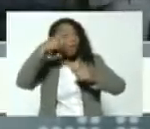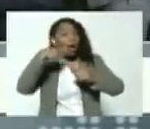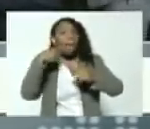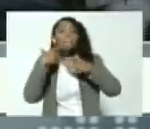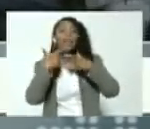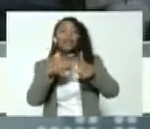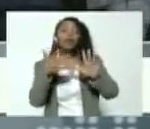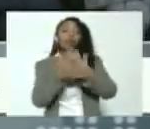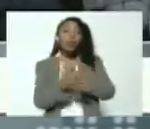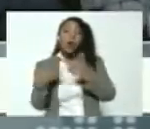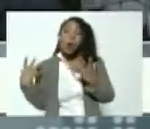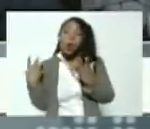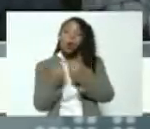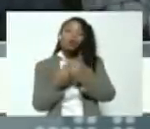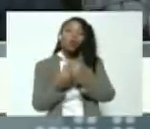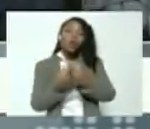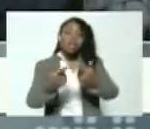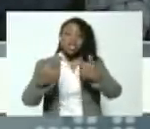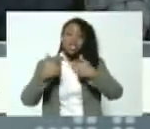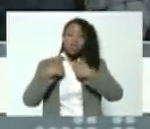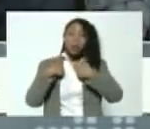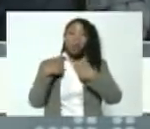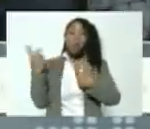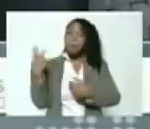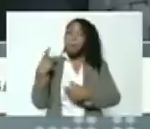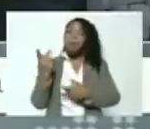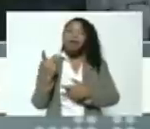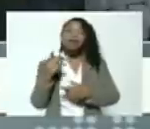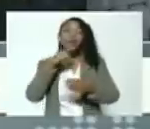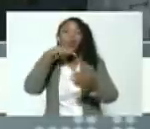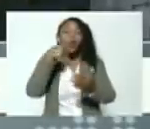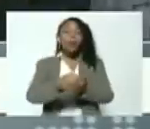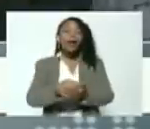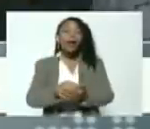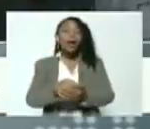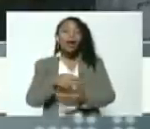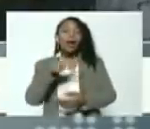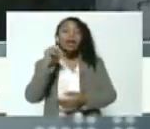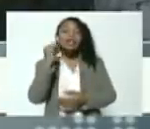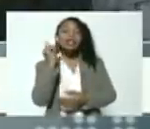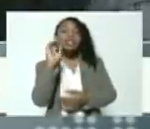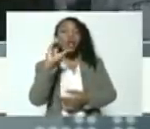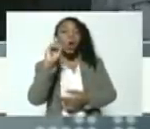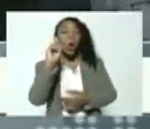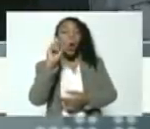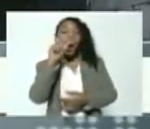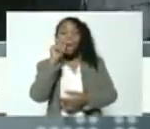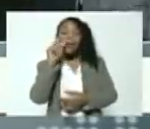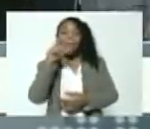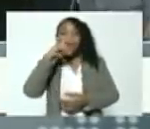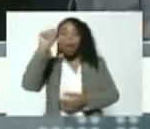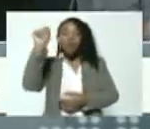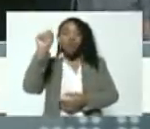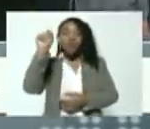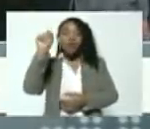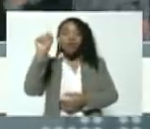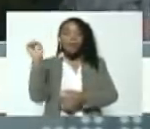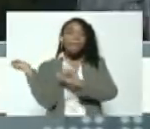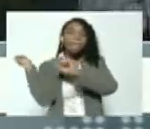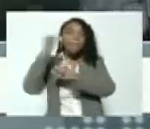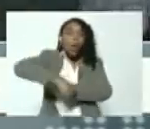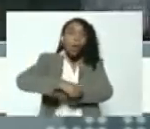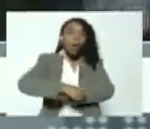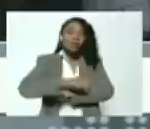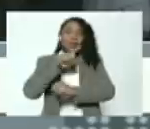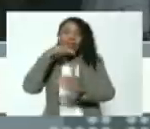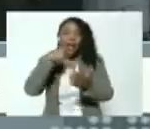película juntos, Steven Seagal y yo. Se llama Nico Maduro de Tumbar. Se